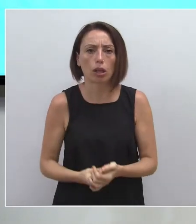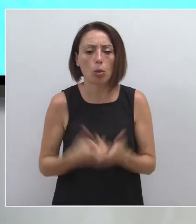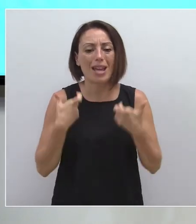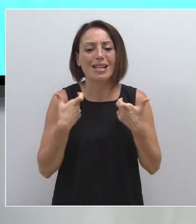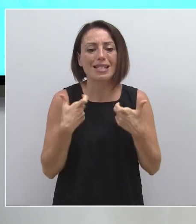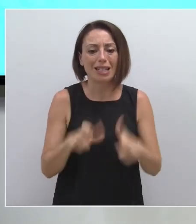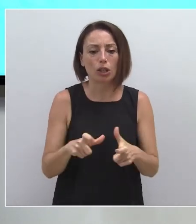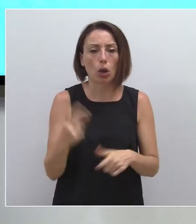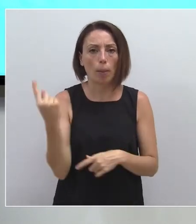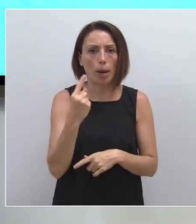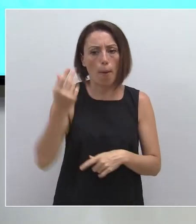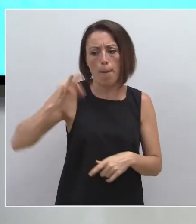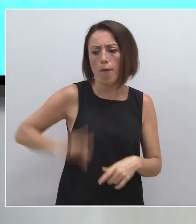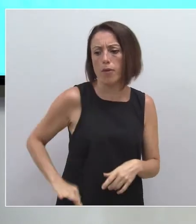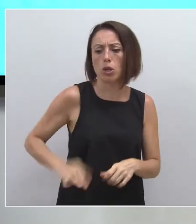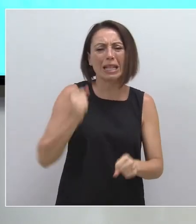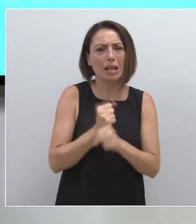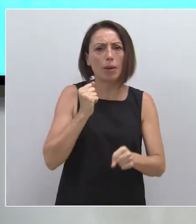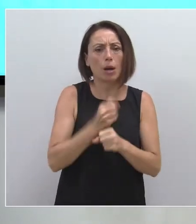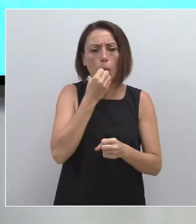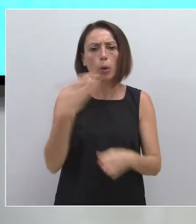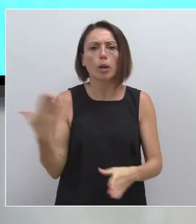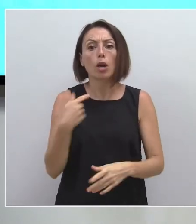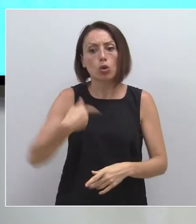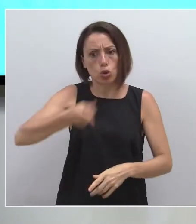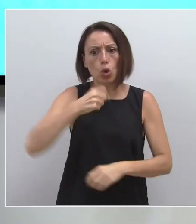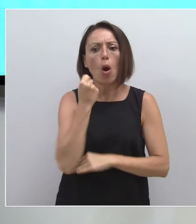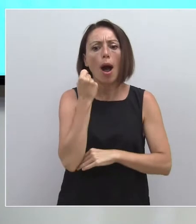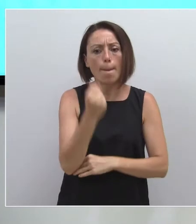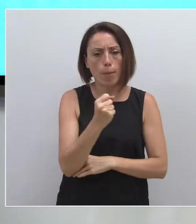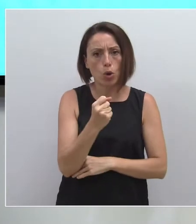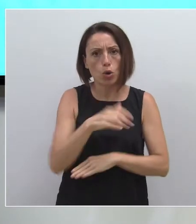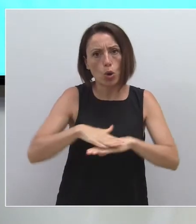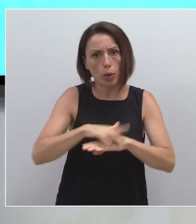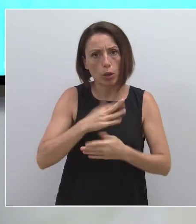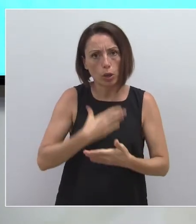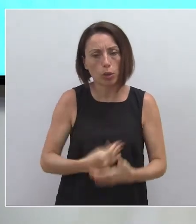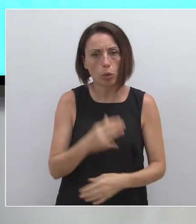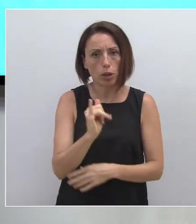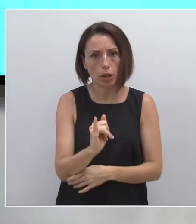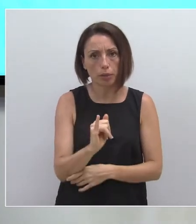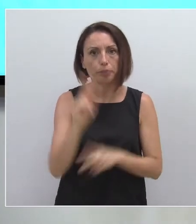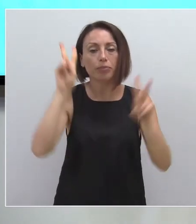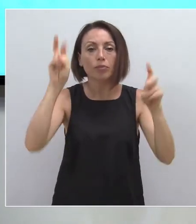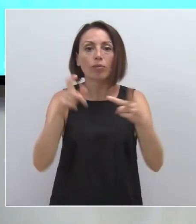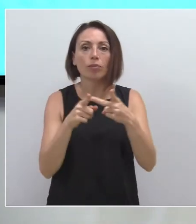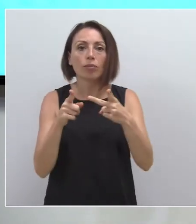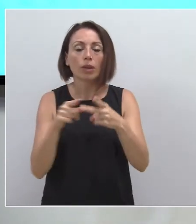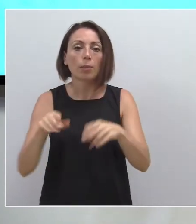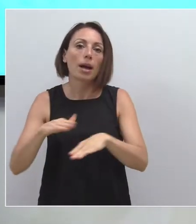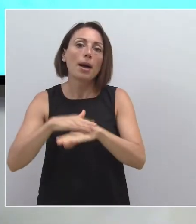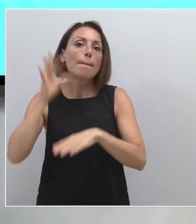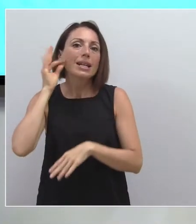magníficos profesionales a los cuales vuelvo a mostrar nuestro apoyo del Gobierno regional. En relación a las manifestaciones de la ministra Rivera,